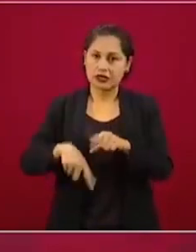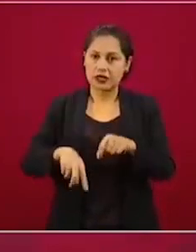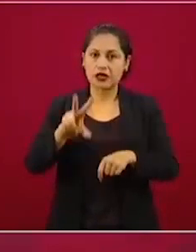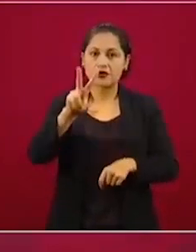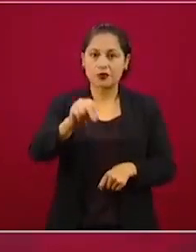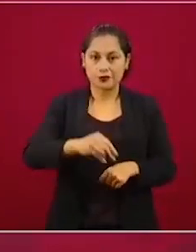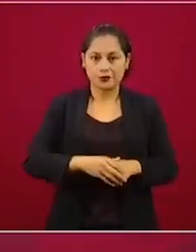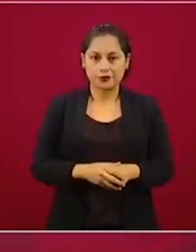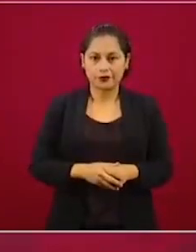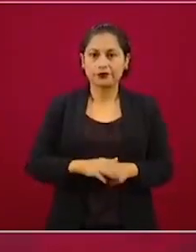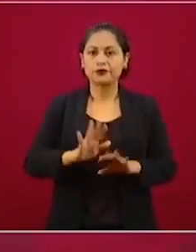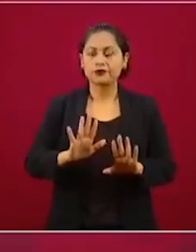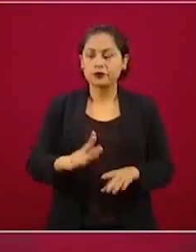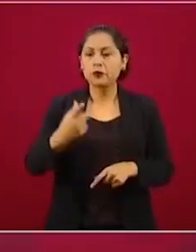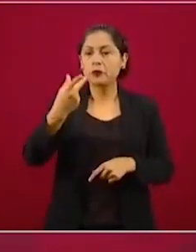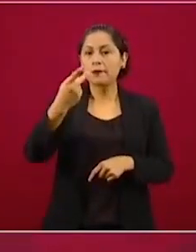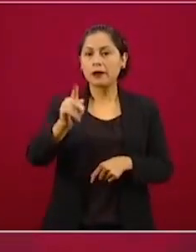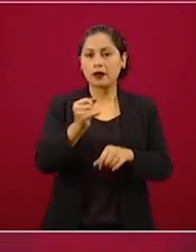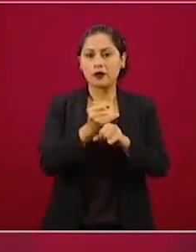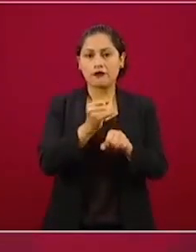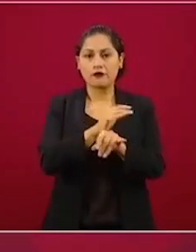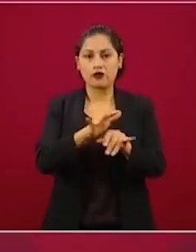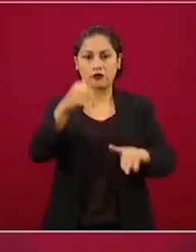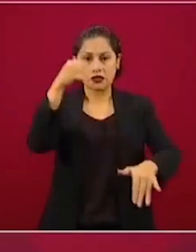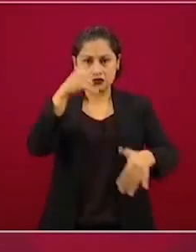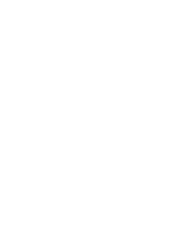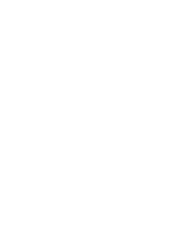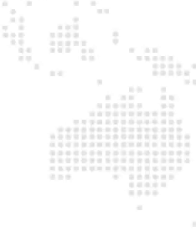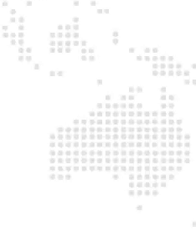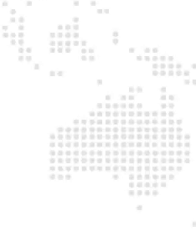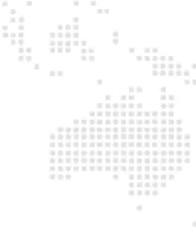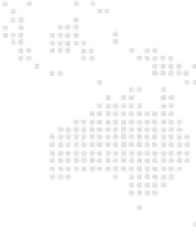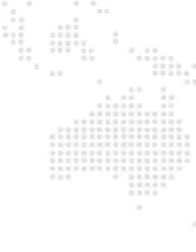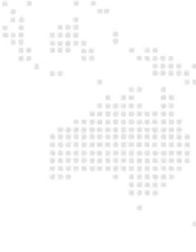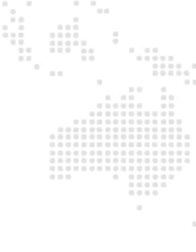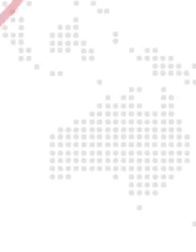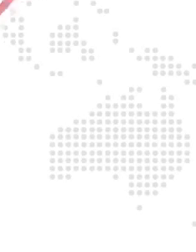informar cuáles son esas subsecretarías.